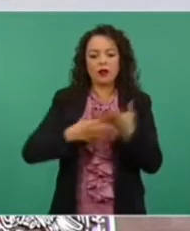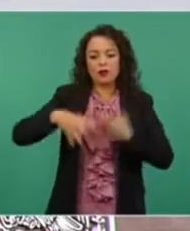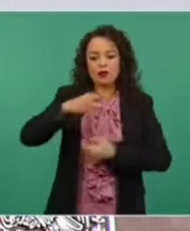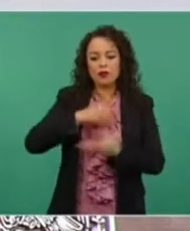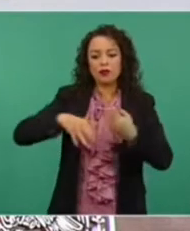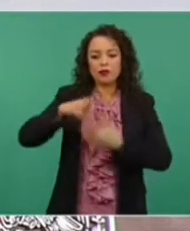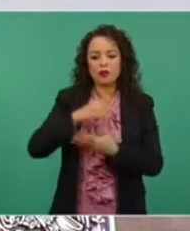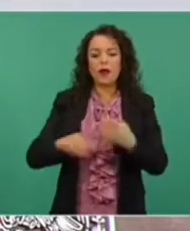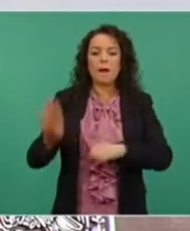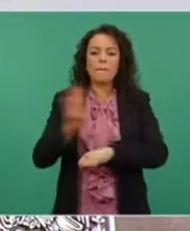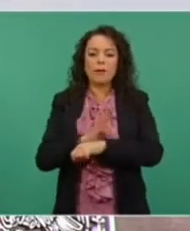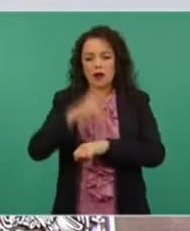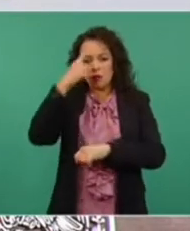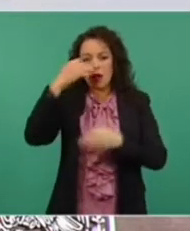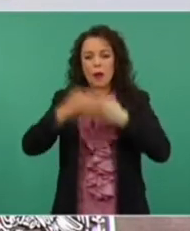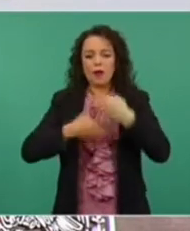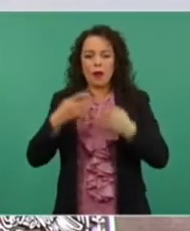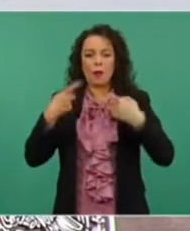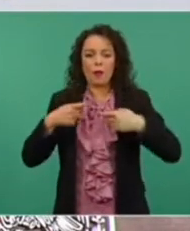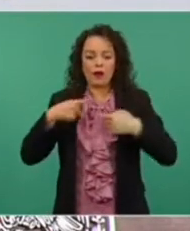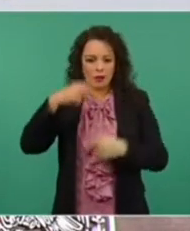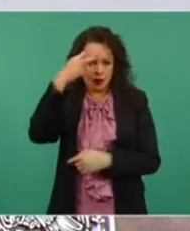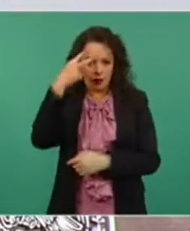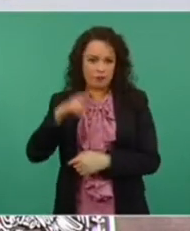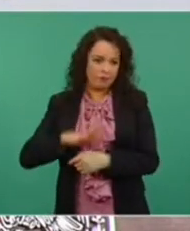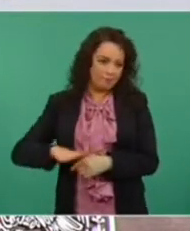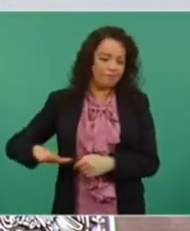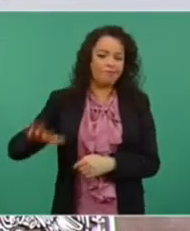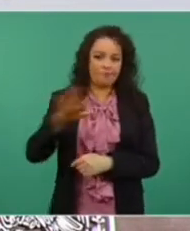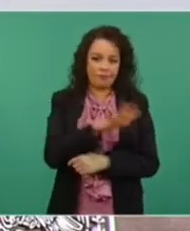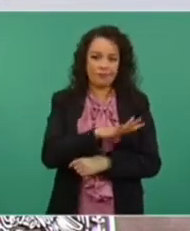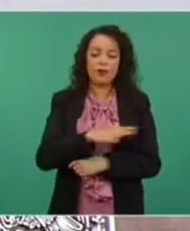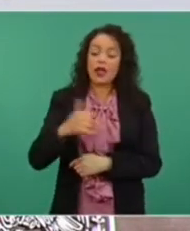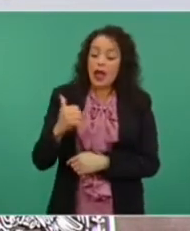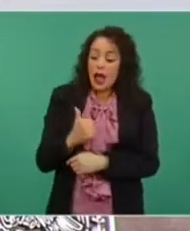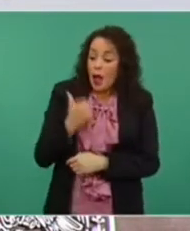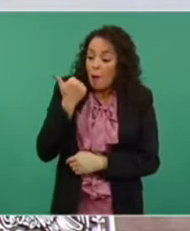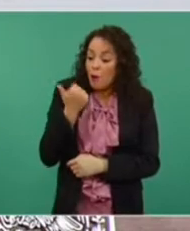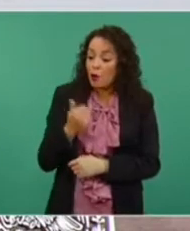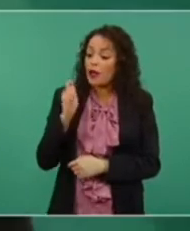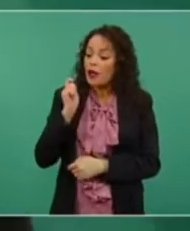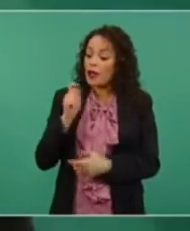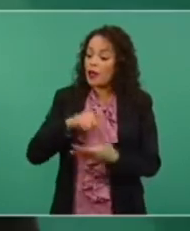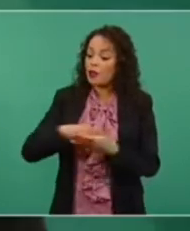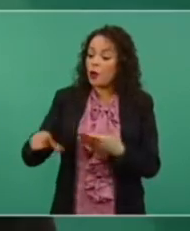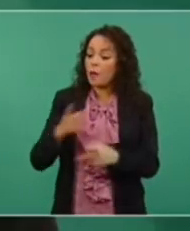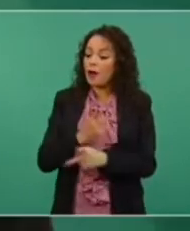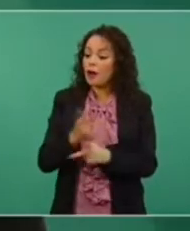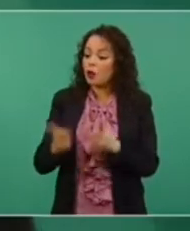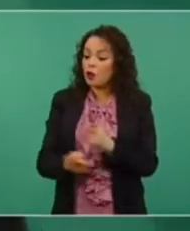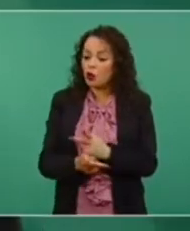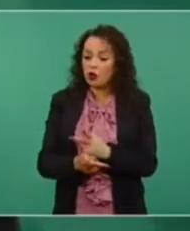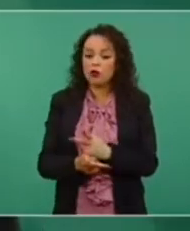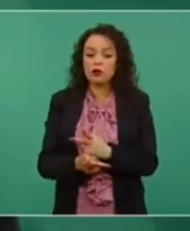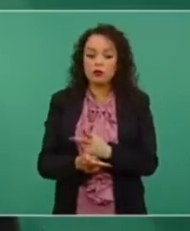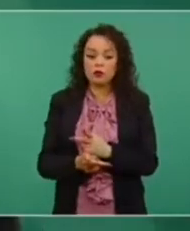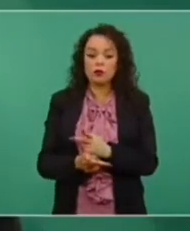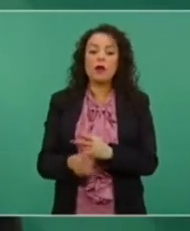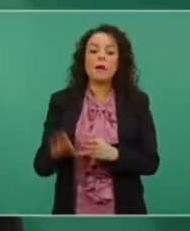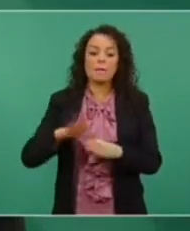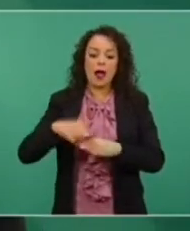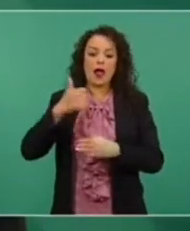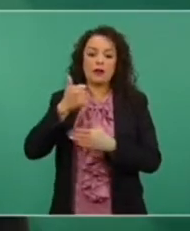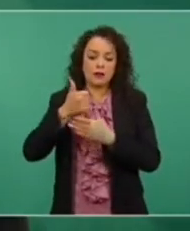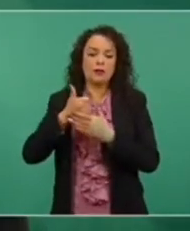mexicanas. En este sentido, se aprovechan estos días para poder comprar aquellas cosas que podemos encontrar a mejores